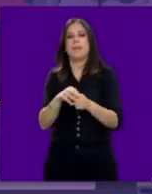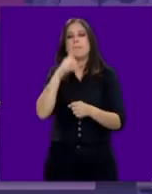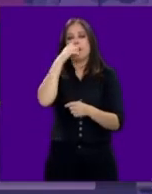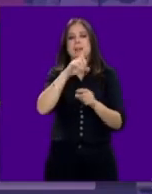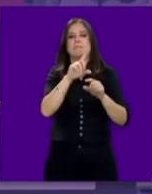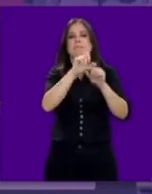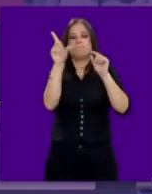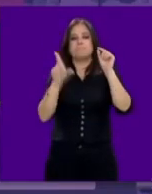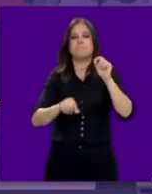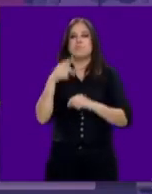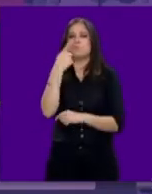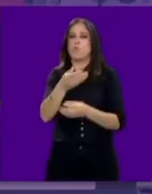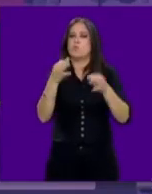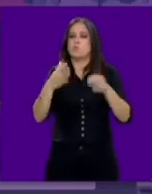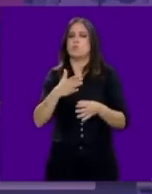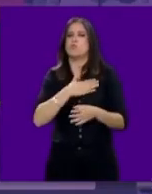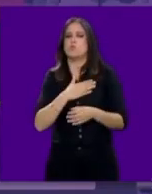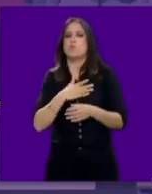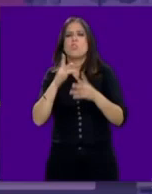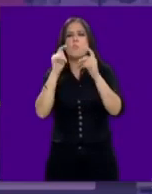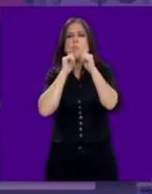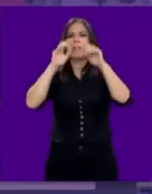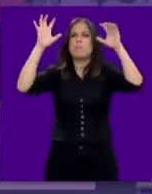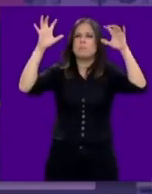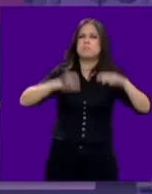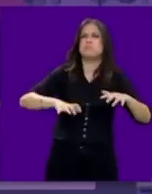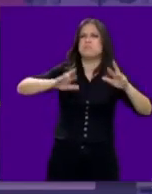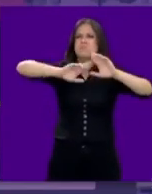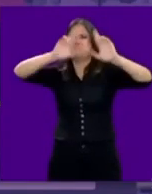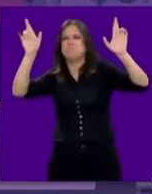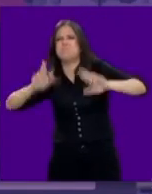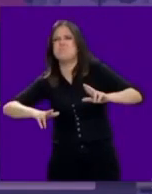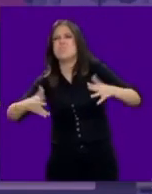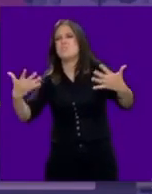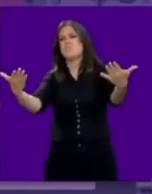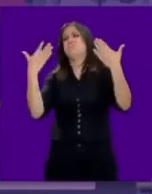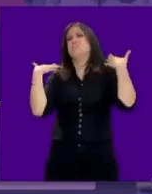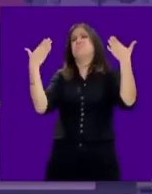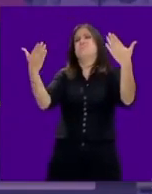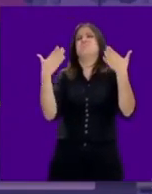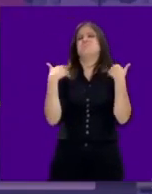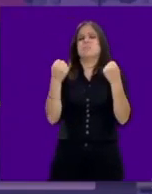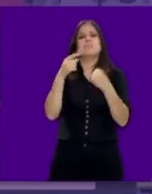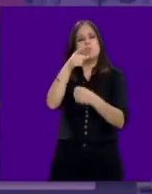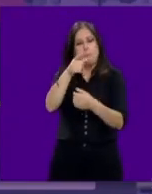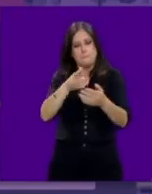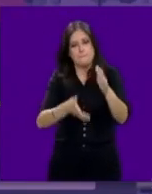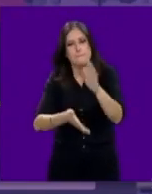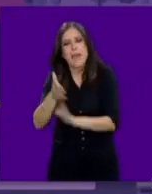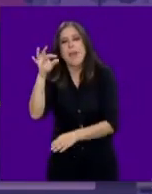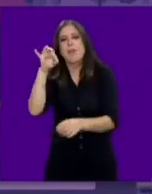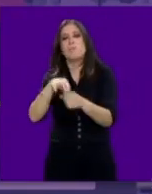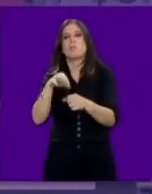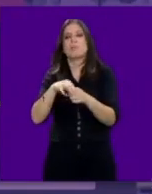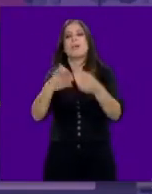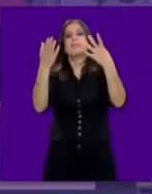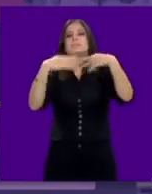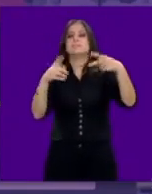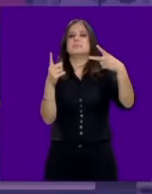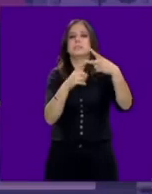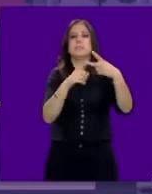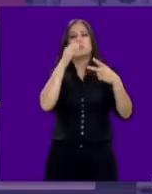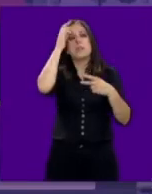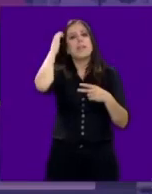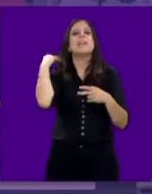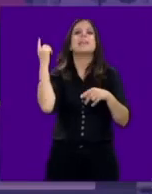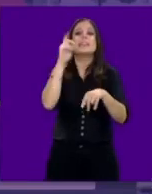saliendo a votar. Llueve, truene o relampaguee, o haga un calor de los mil demonios, pero sal a votar. Y segundo, ¿va a ser